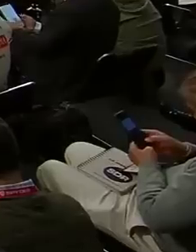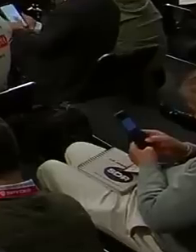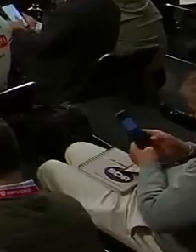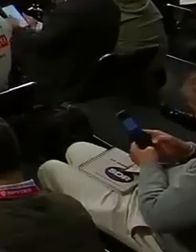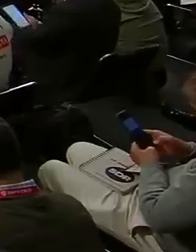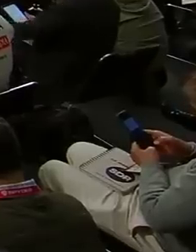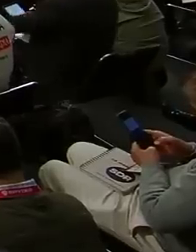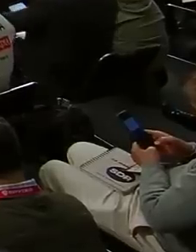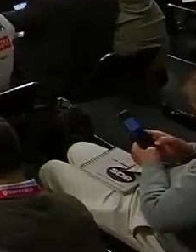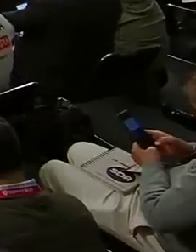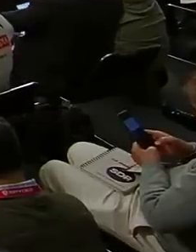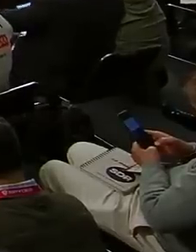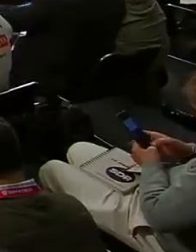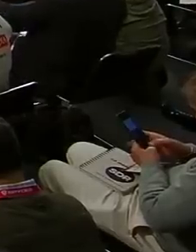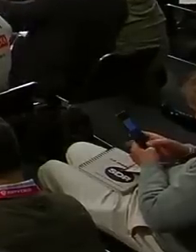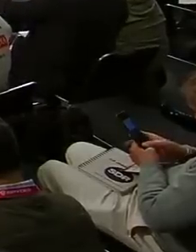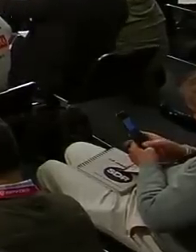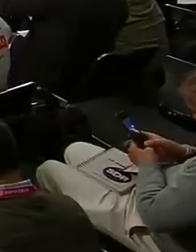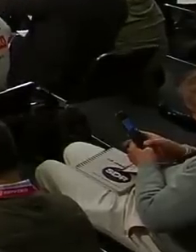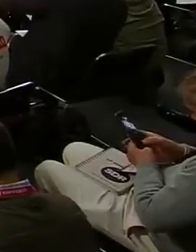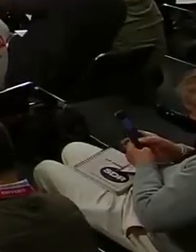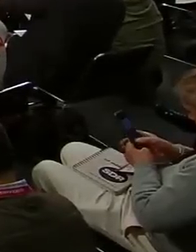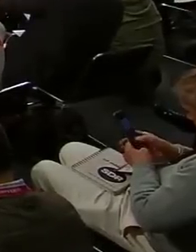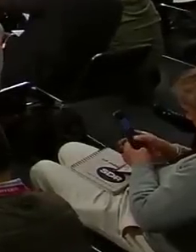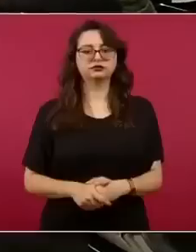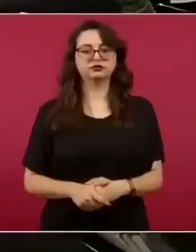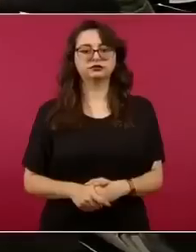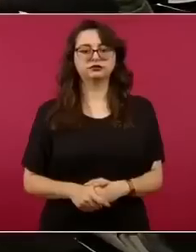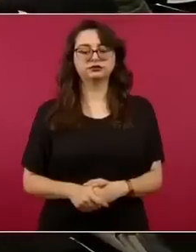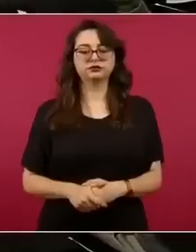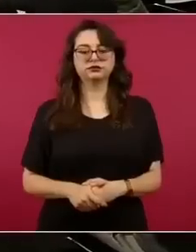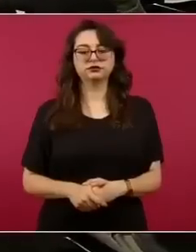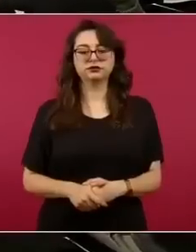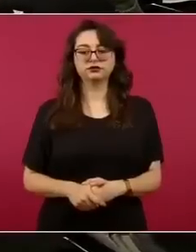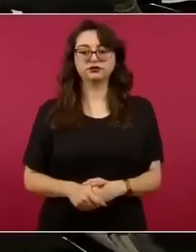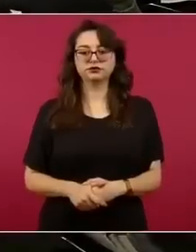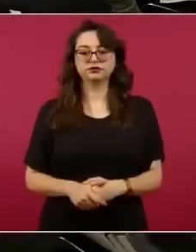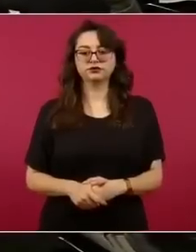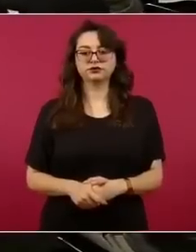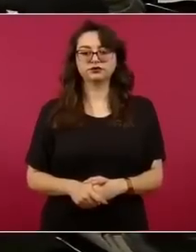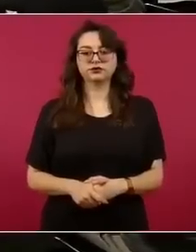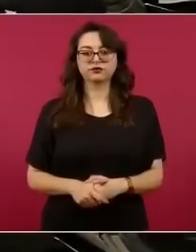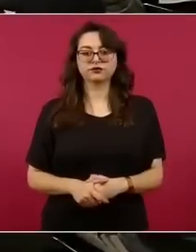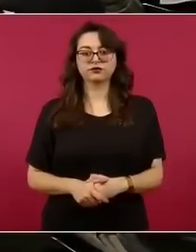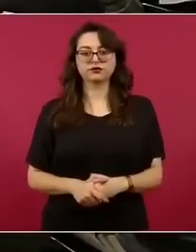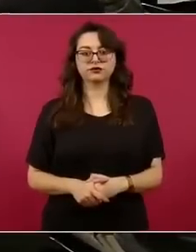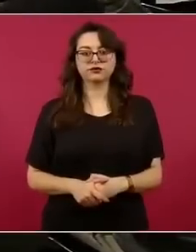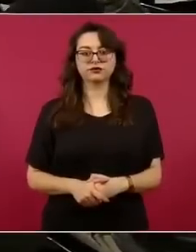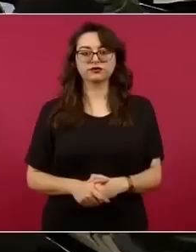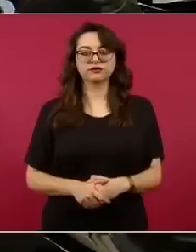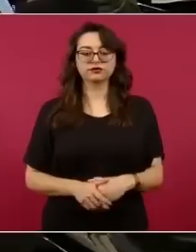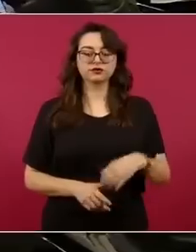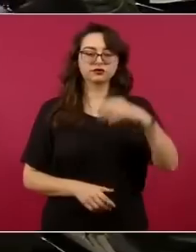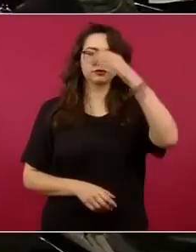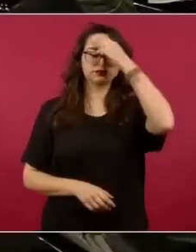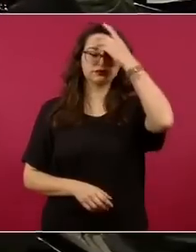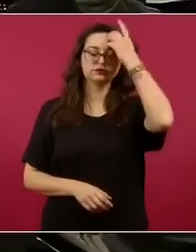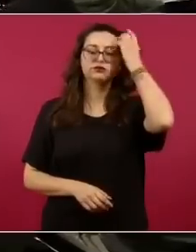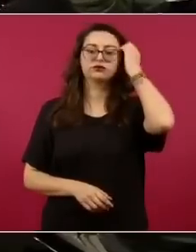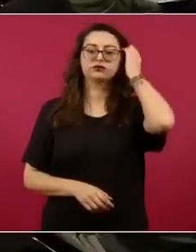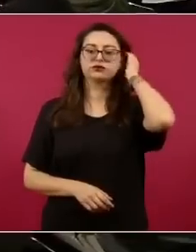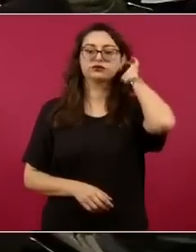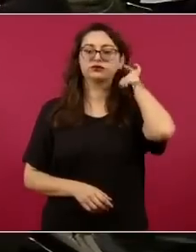Pero lo del avión se está viendo, hay la posibilidad de